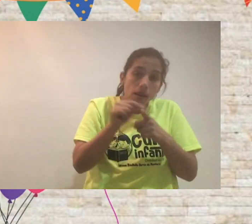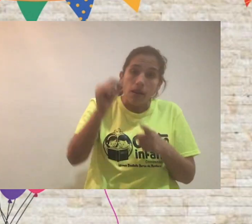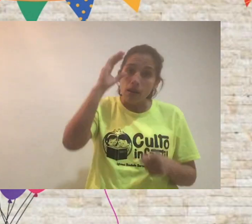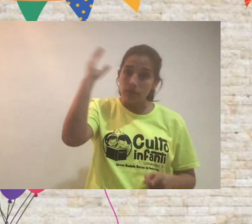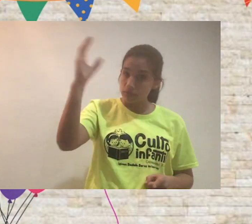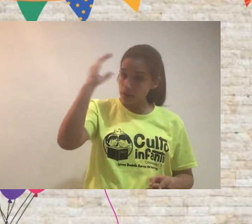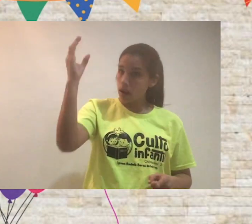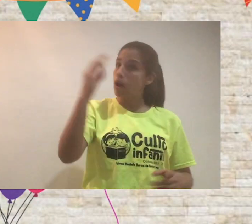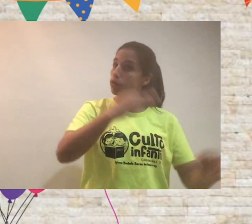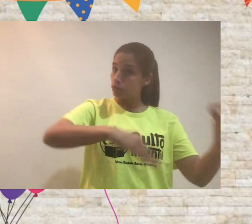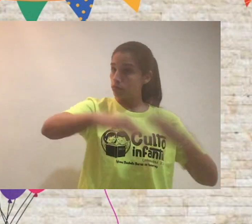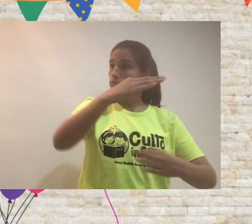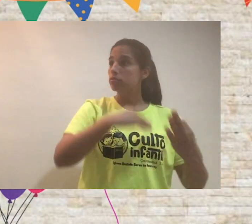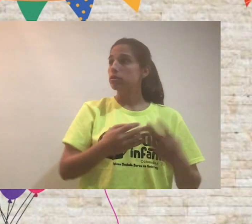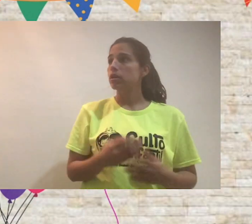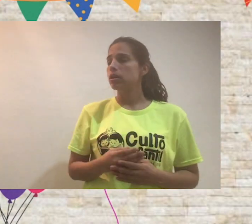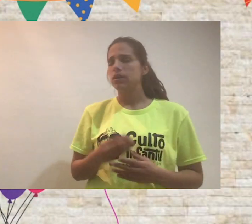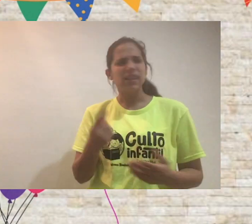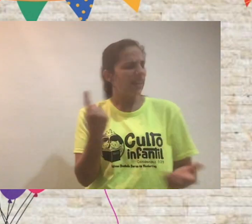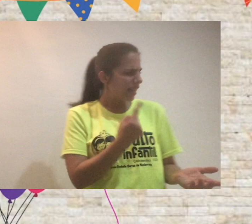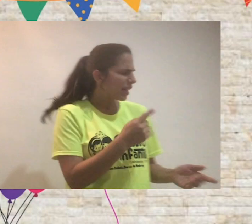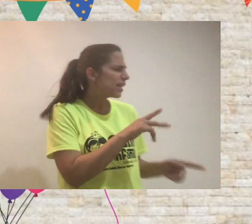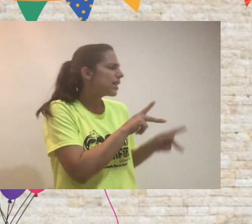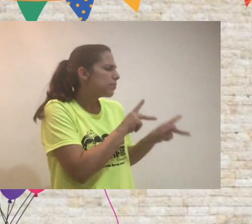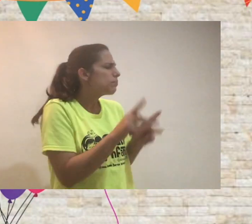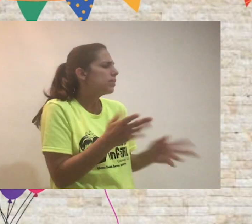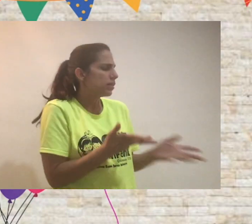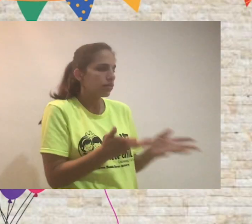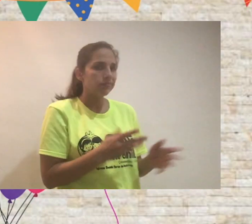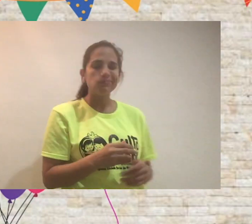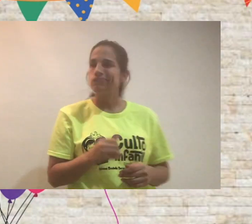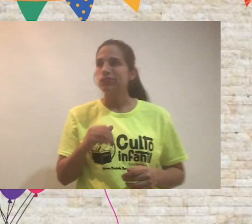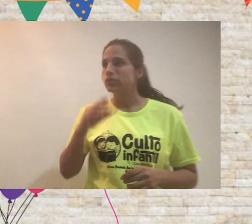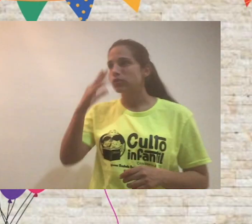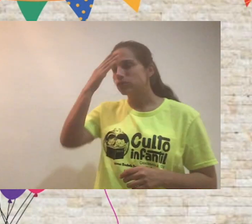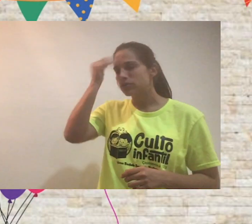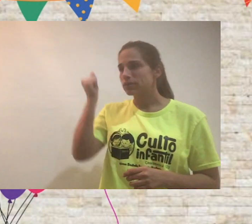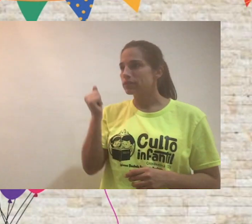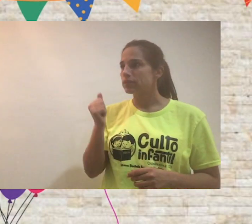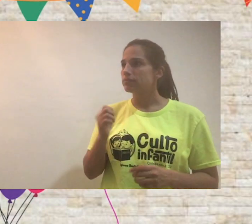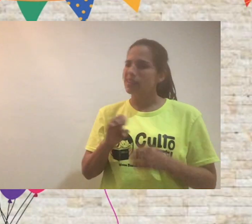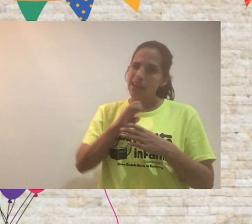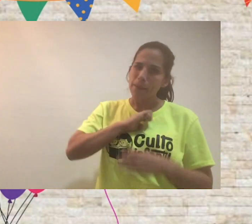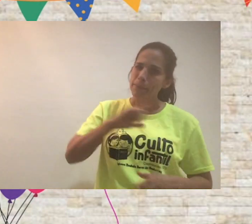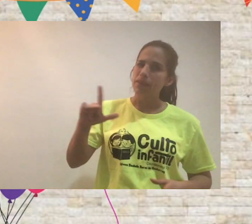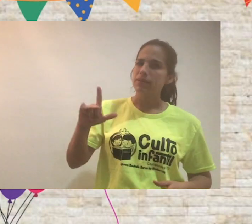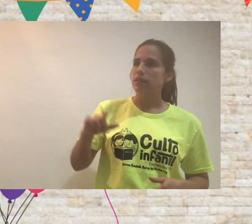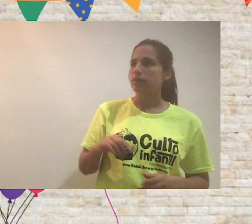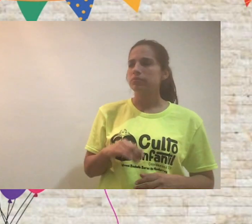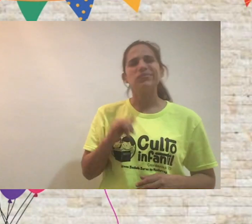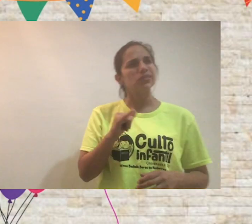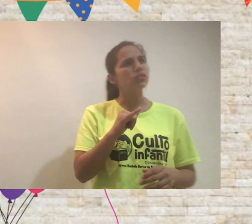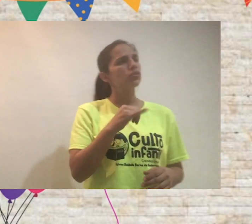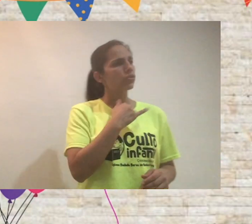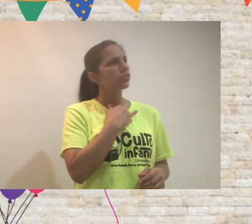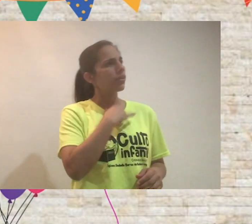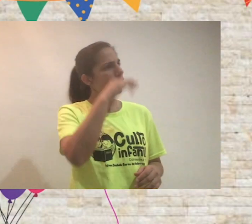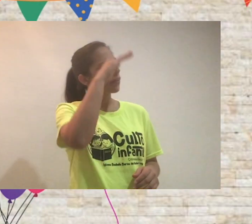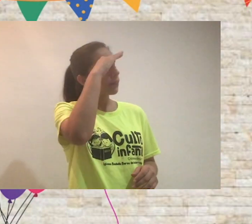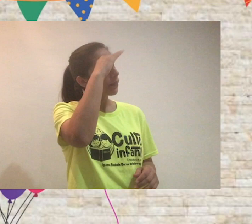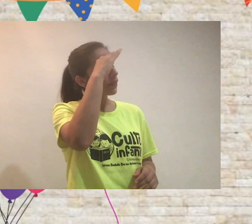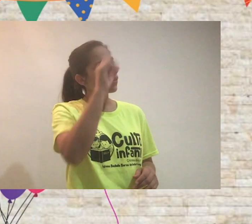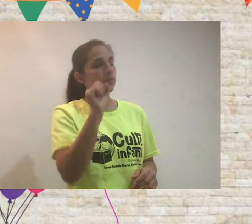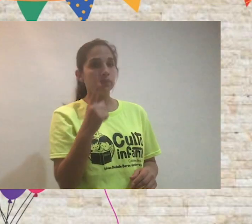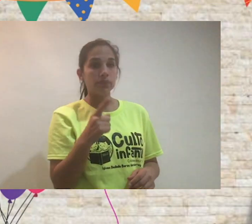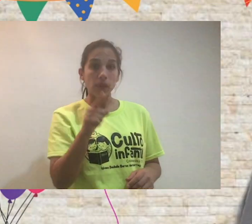planeas hacer? Ah, aún no lo sé. Pero quiero que sea algo especial. Qué buena idea. Yo también voy a pensar en